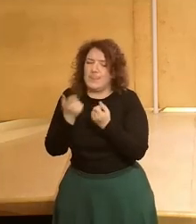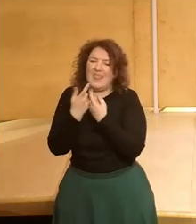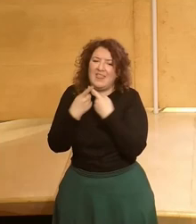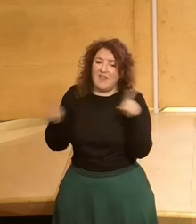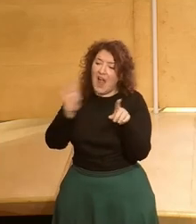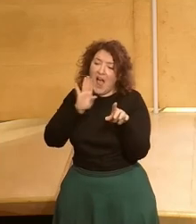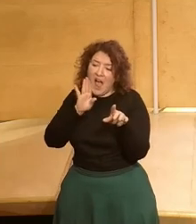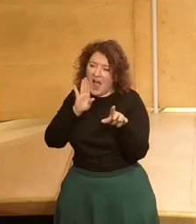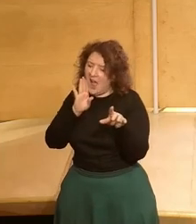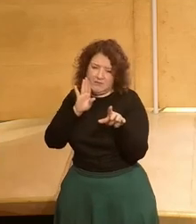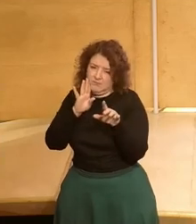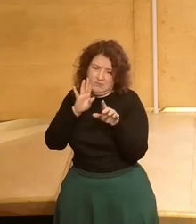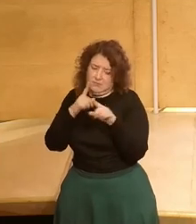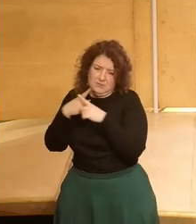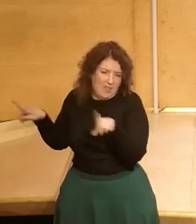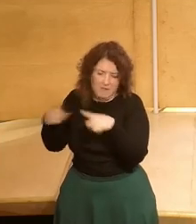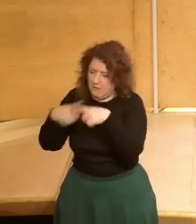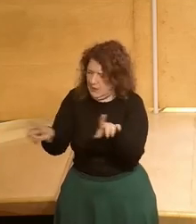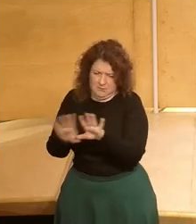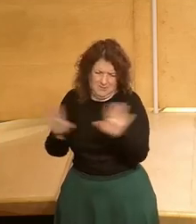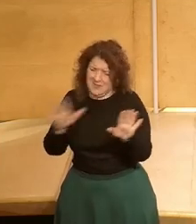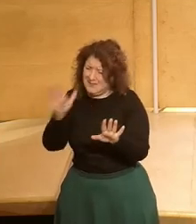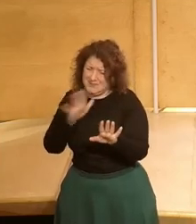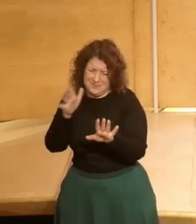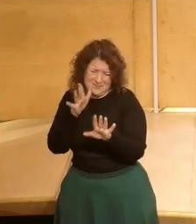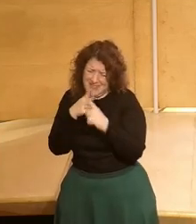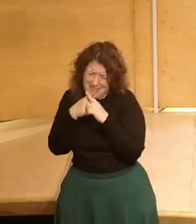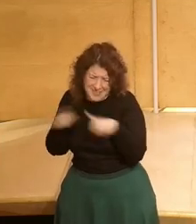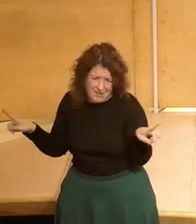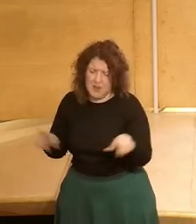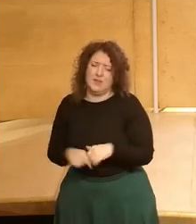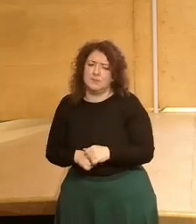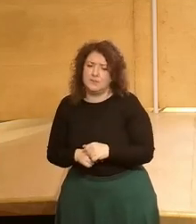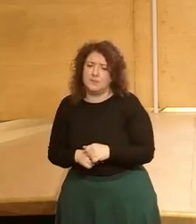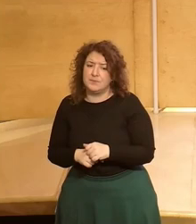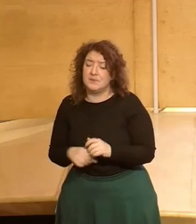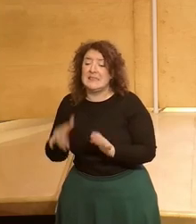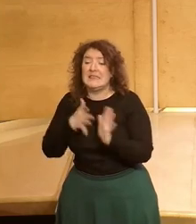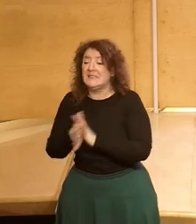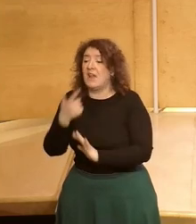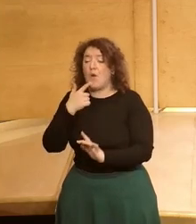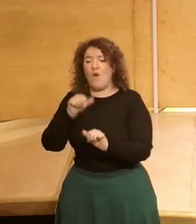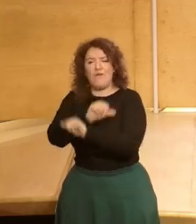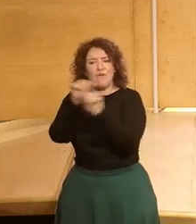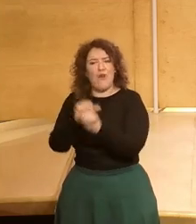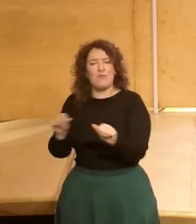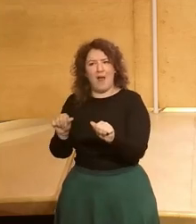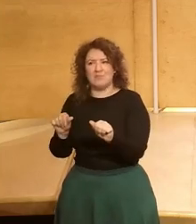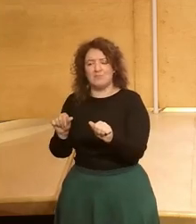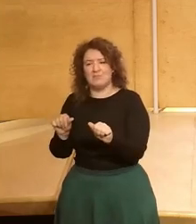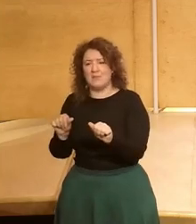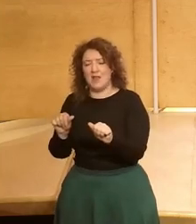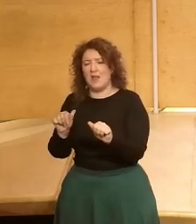la salida de las dos crisis es impresionante la diferencia y además esto sienta un precedente muy importante que es que